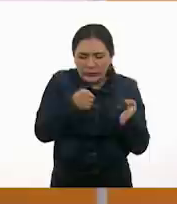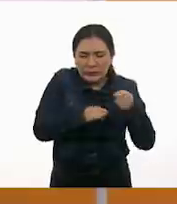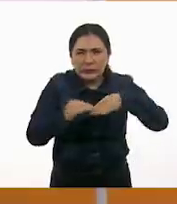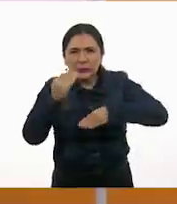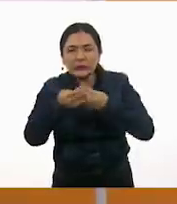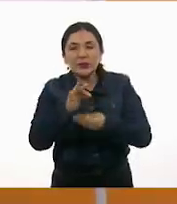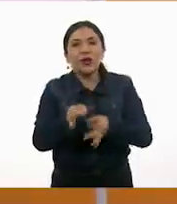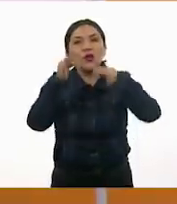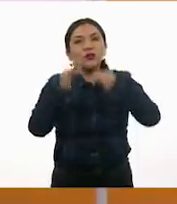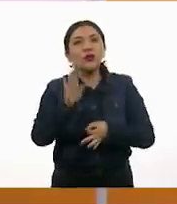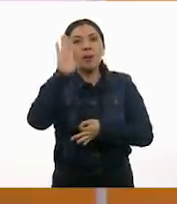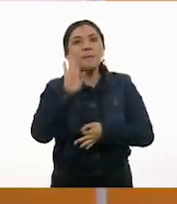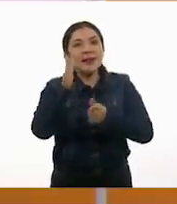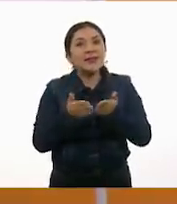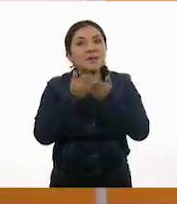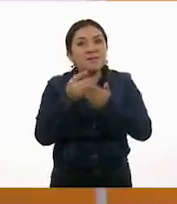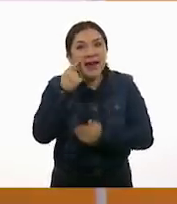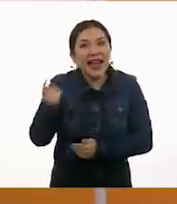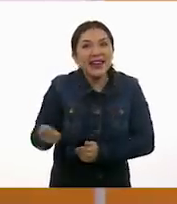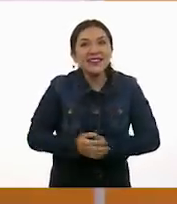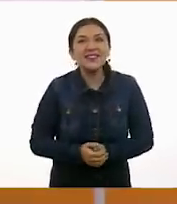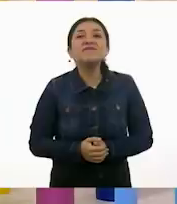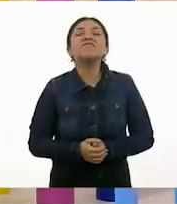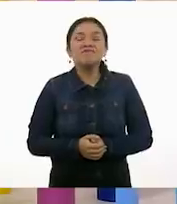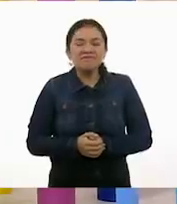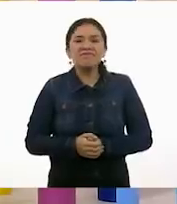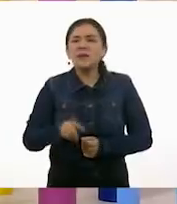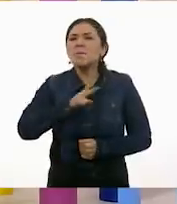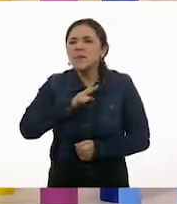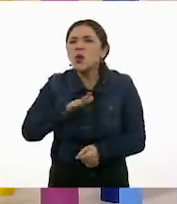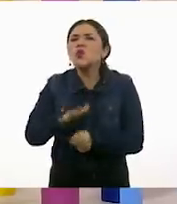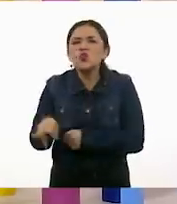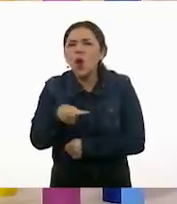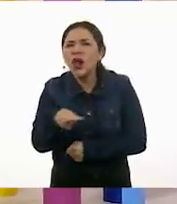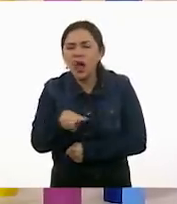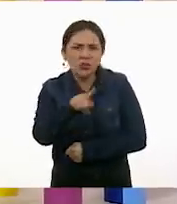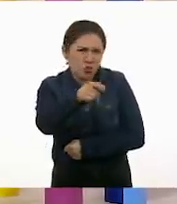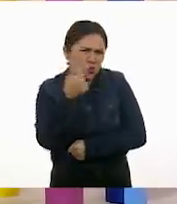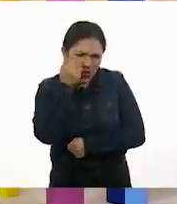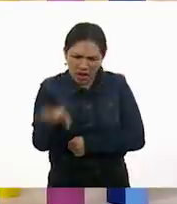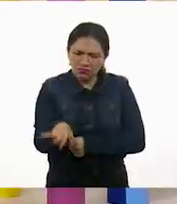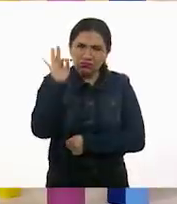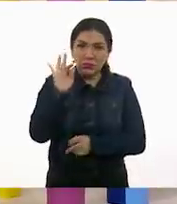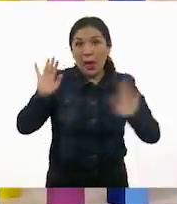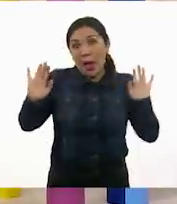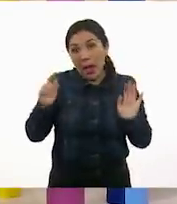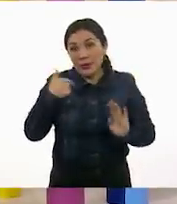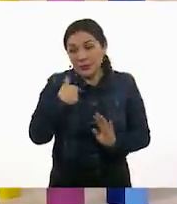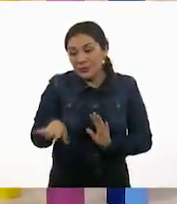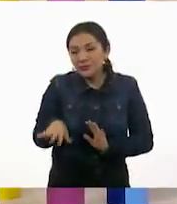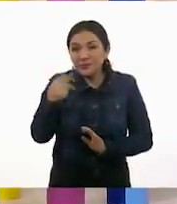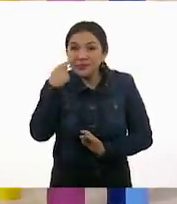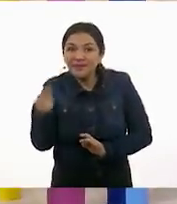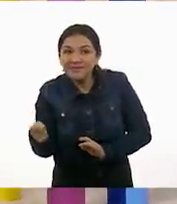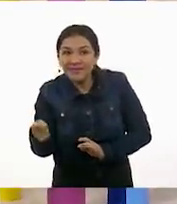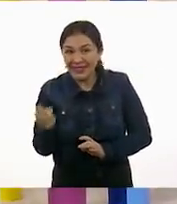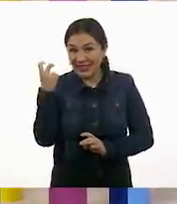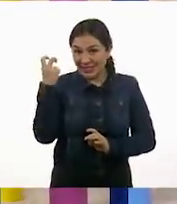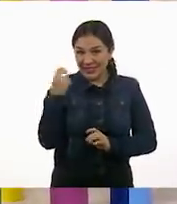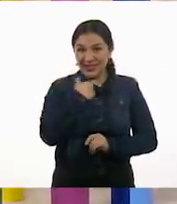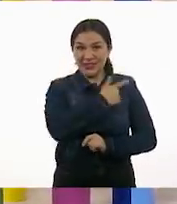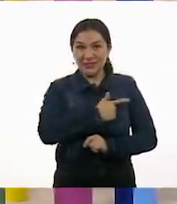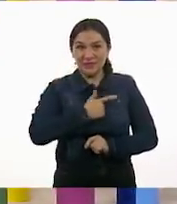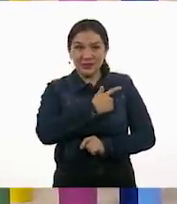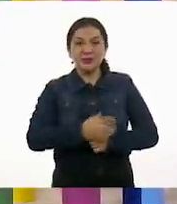realmente tenga la forma de un barquito. Pues sí. ¿Y cuál es mío? El que quieras. ¿El que yo quiera? El que quieras. Voy a agarrar este.